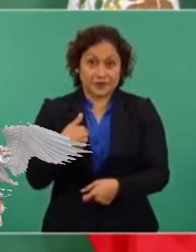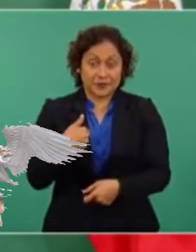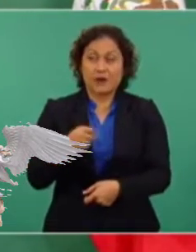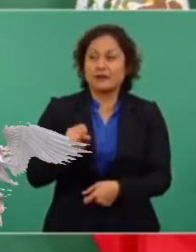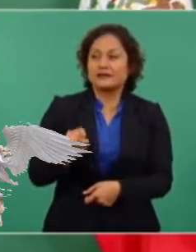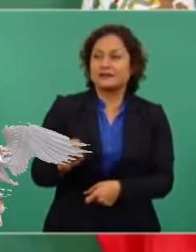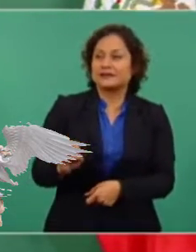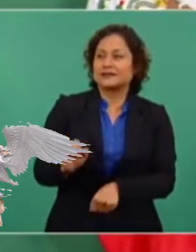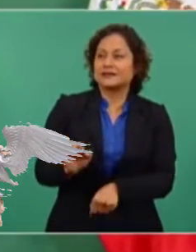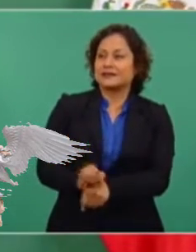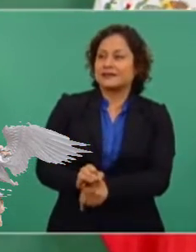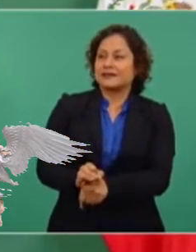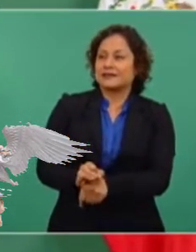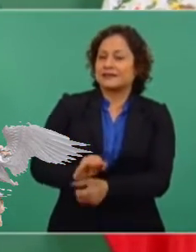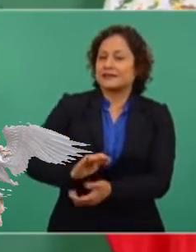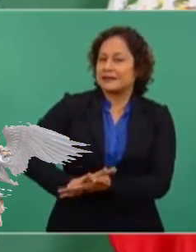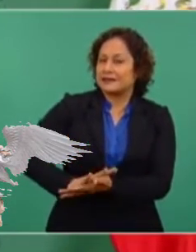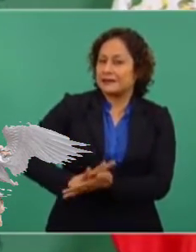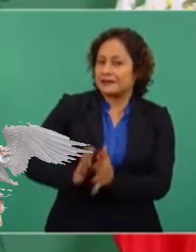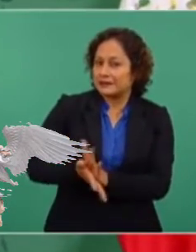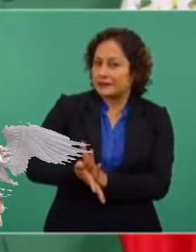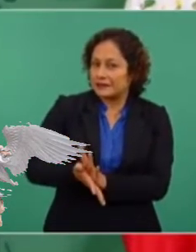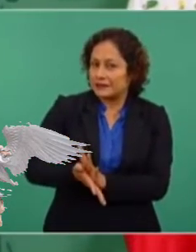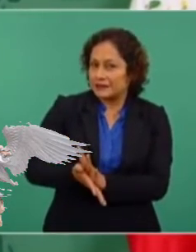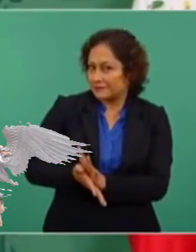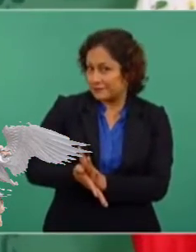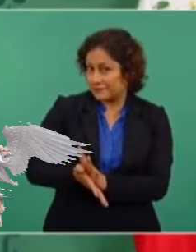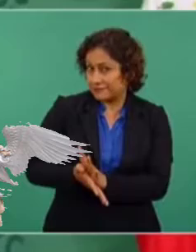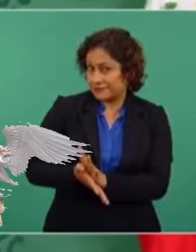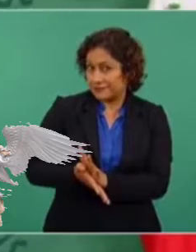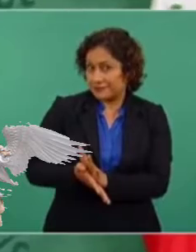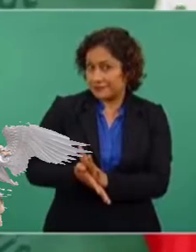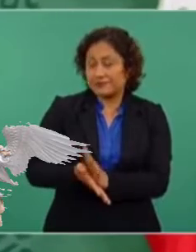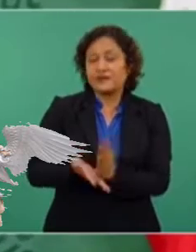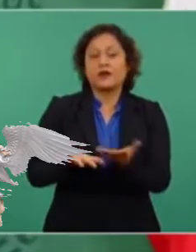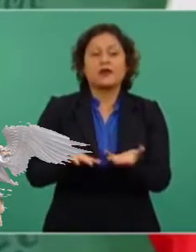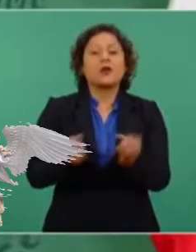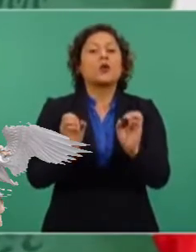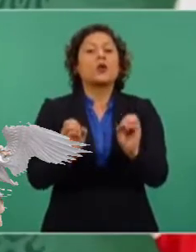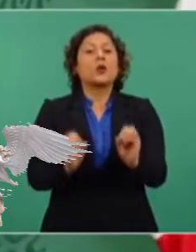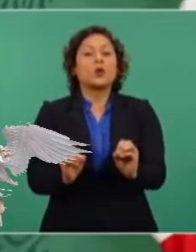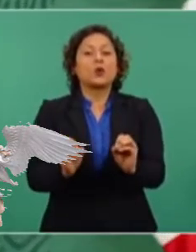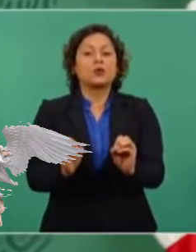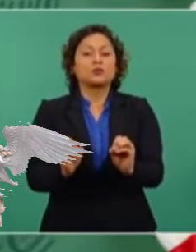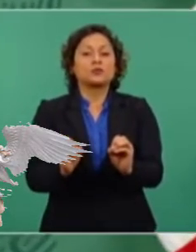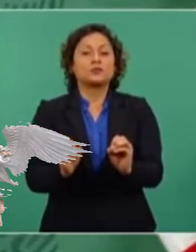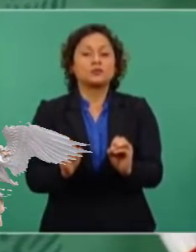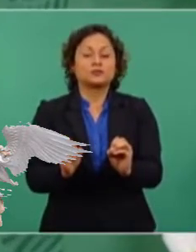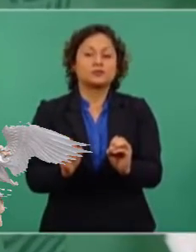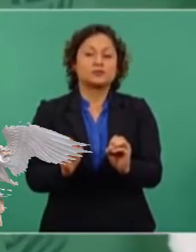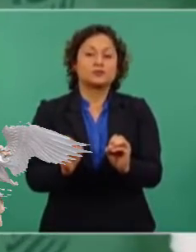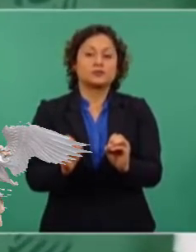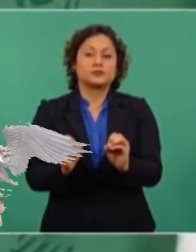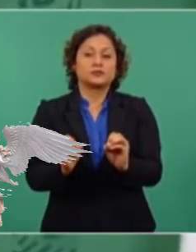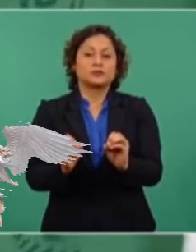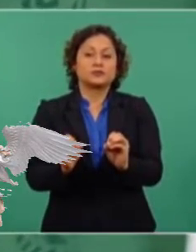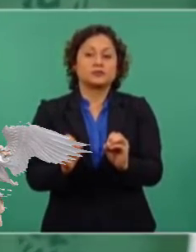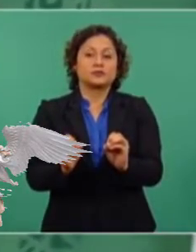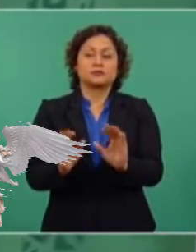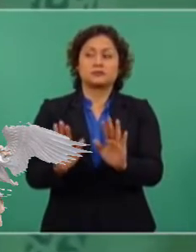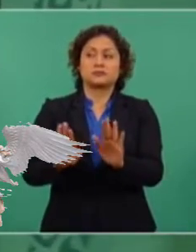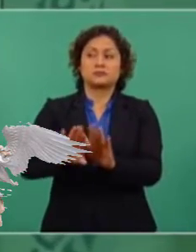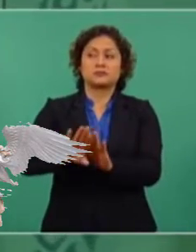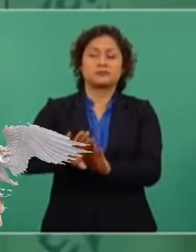o represento con